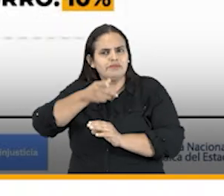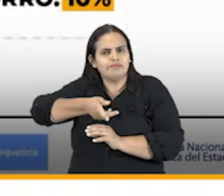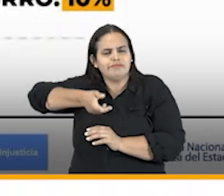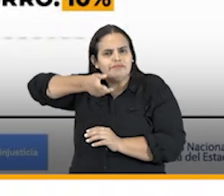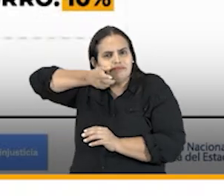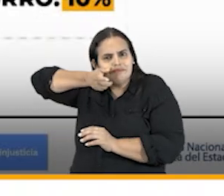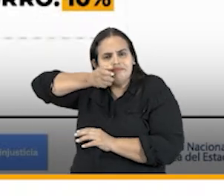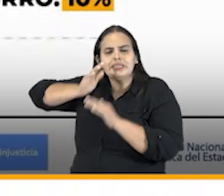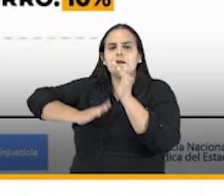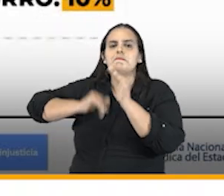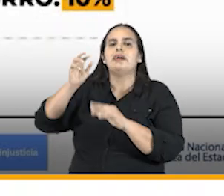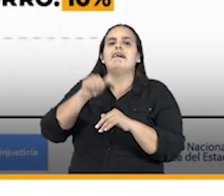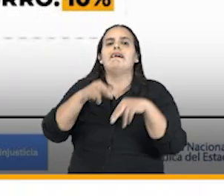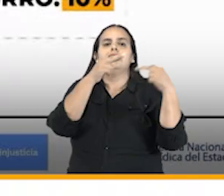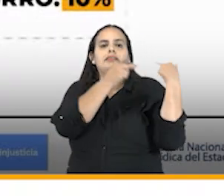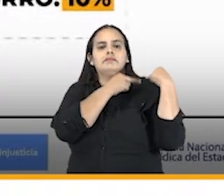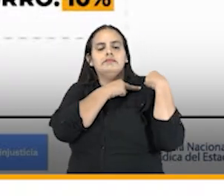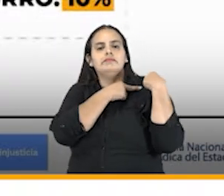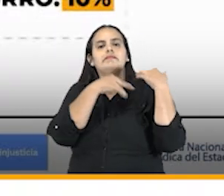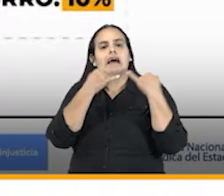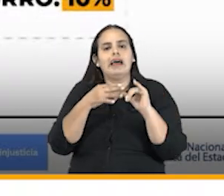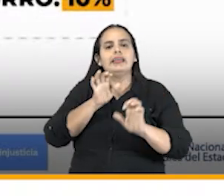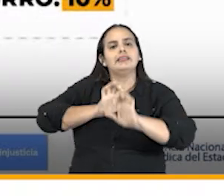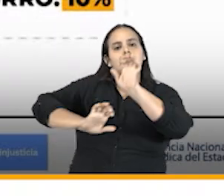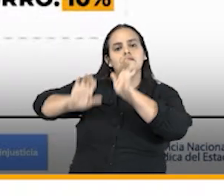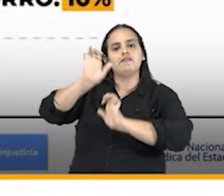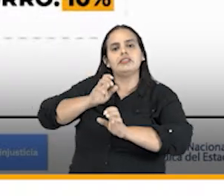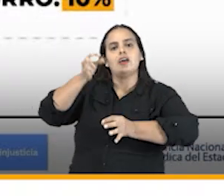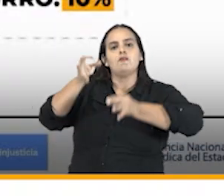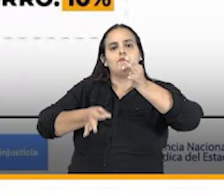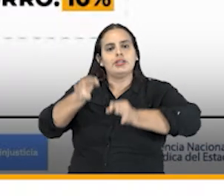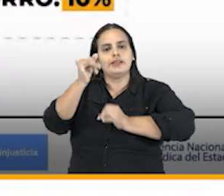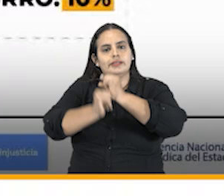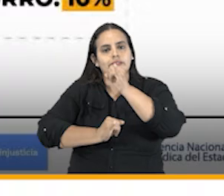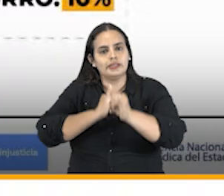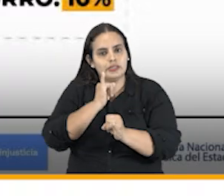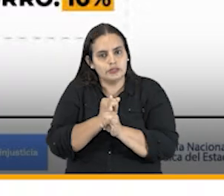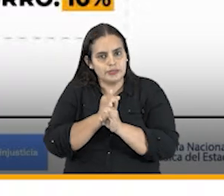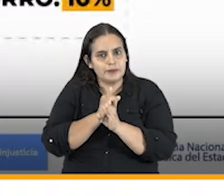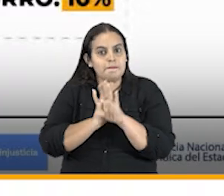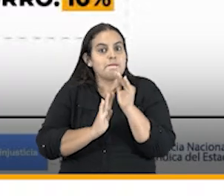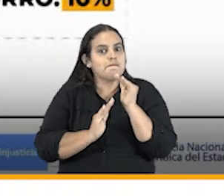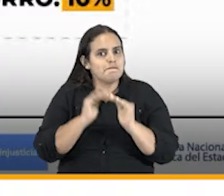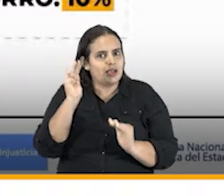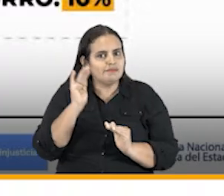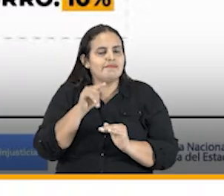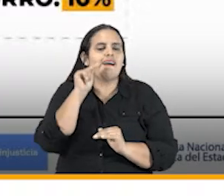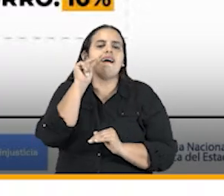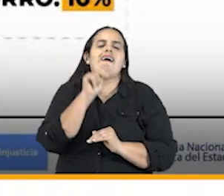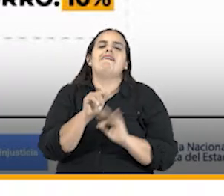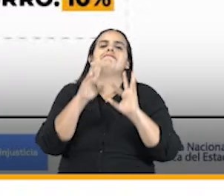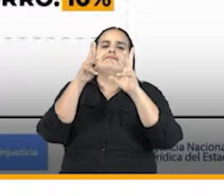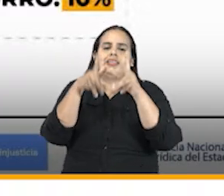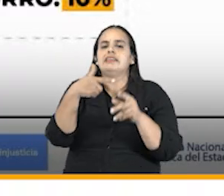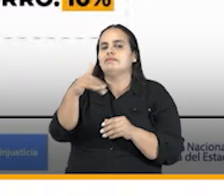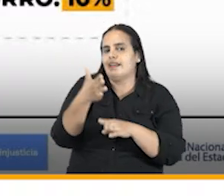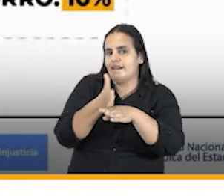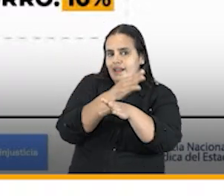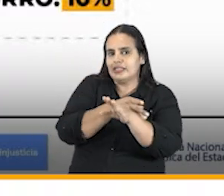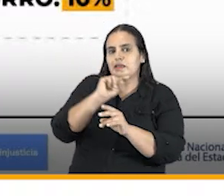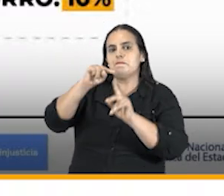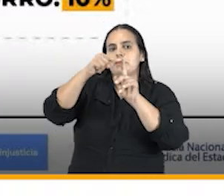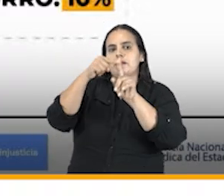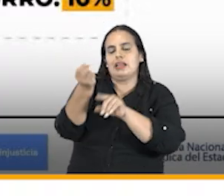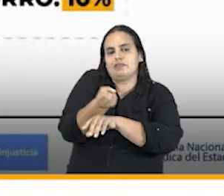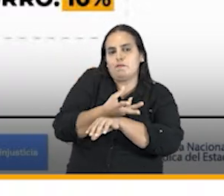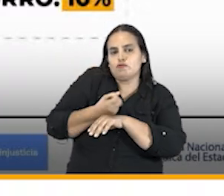internacionales a cargo de la dirección de defensa jurídica internacional en efecto como ustedes ya lo vieron en la